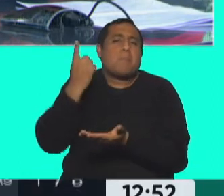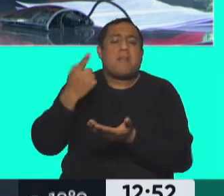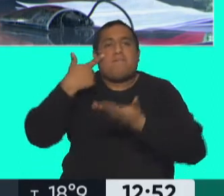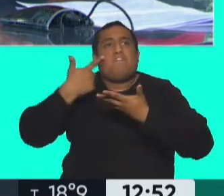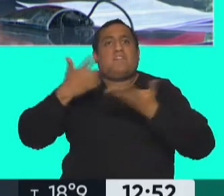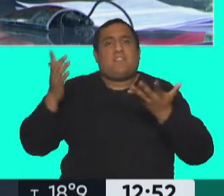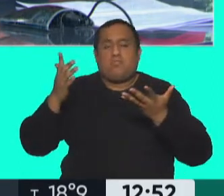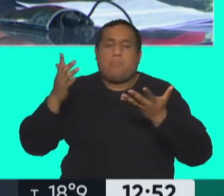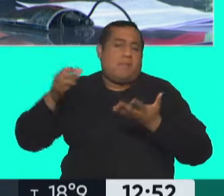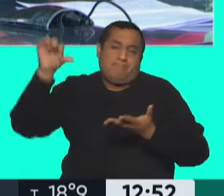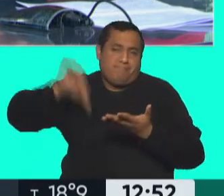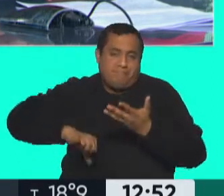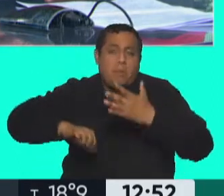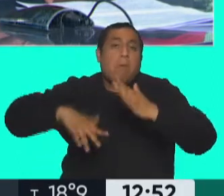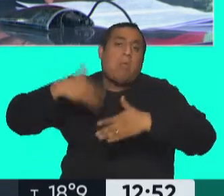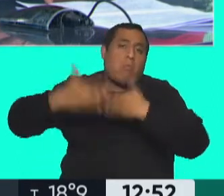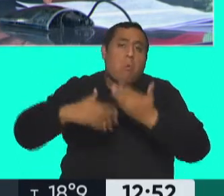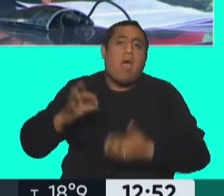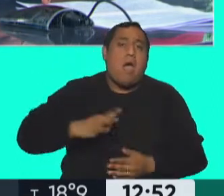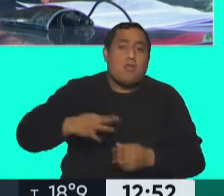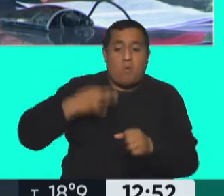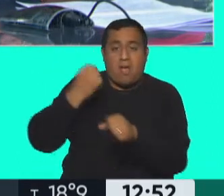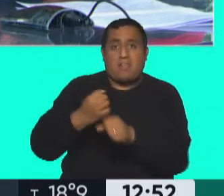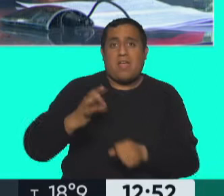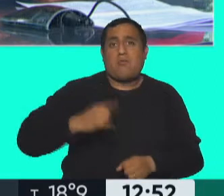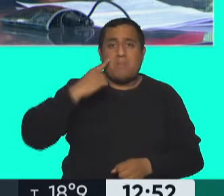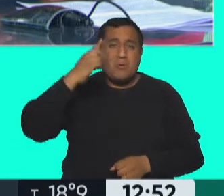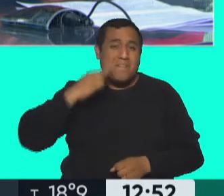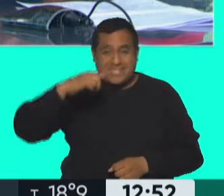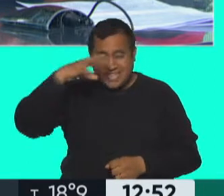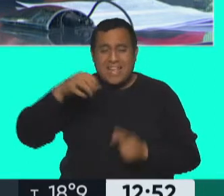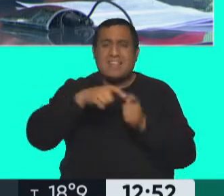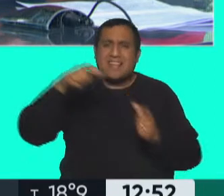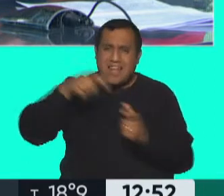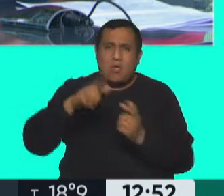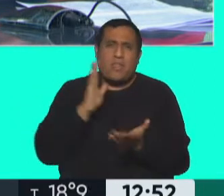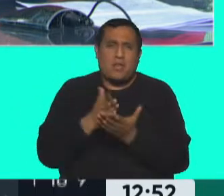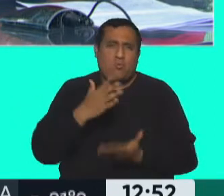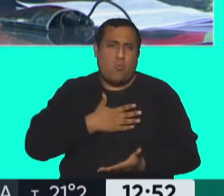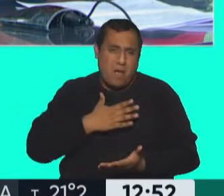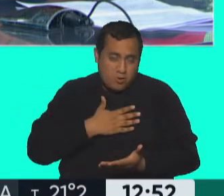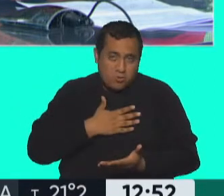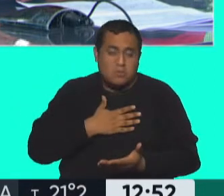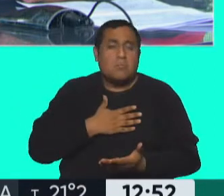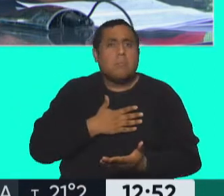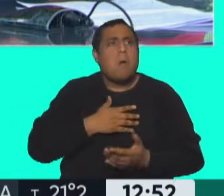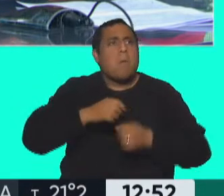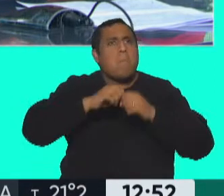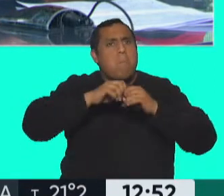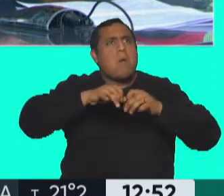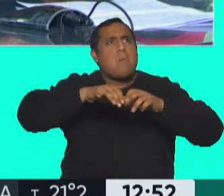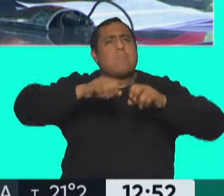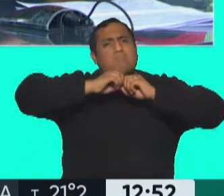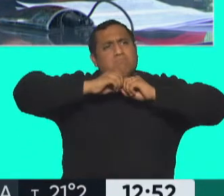alguna. Pero tuvieron que pasar muchos años, hasta la década del 70, con los tratados de derechos humanos. Ahí se abrió la posibilidad